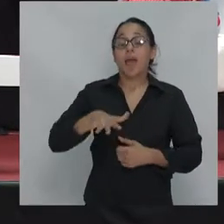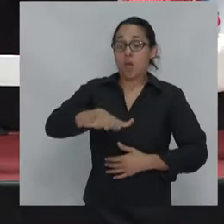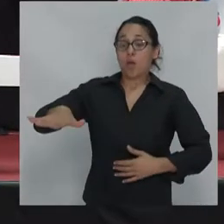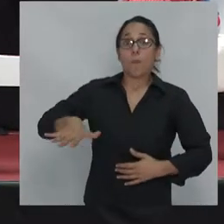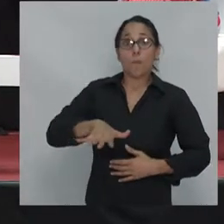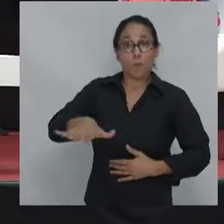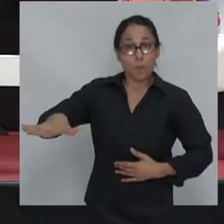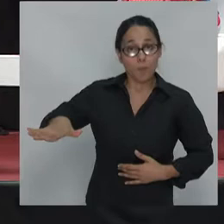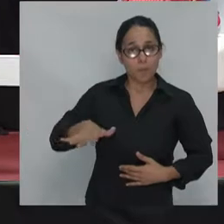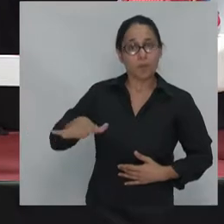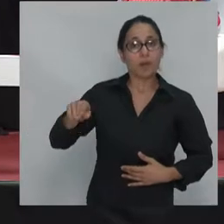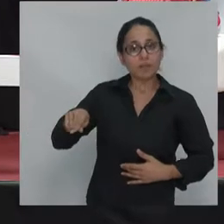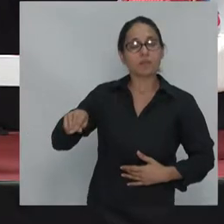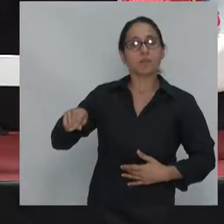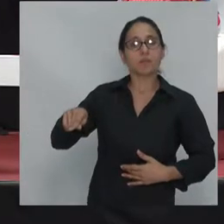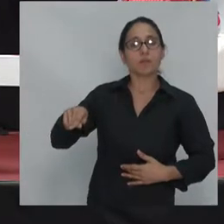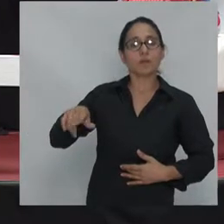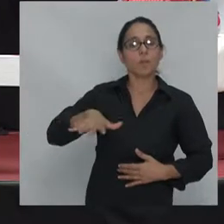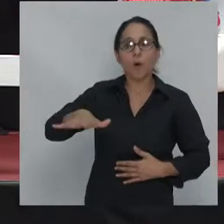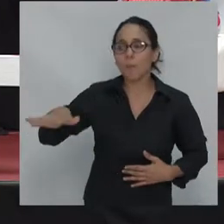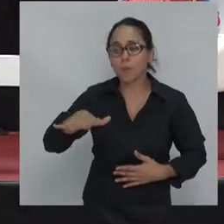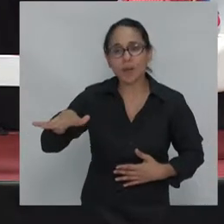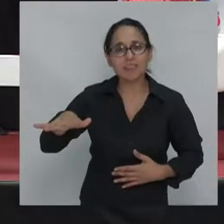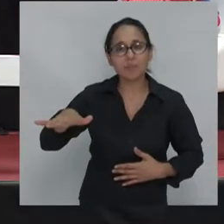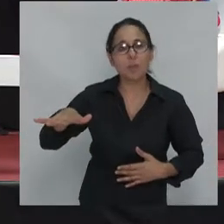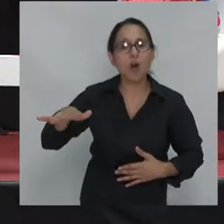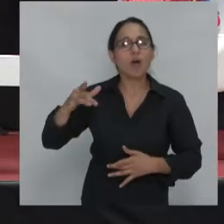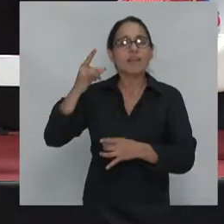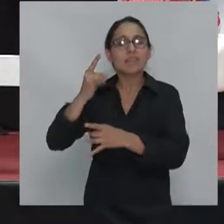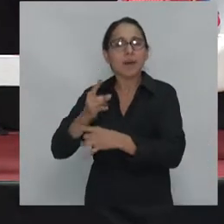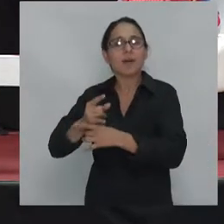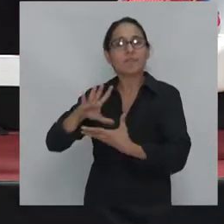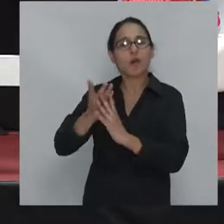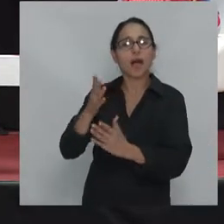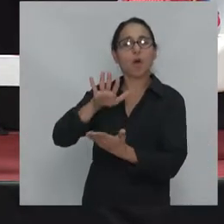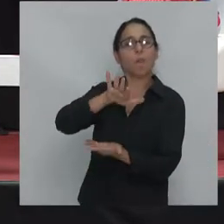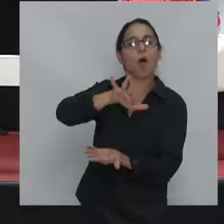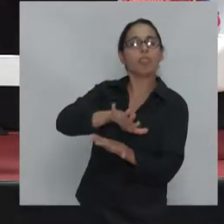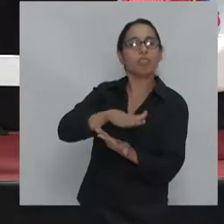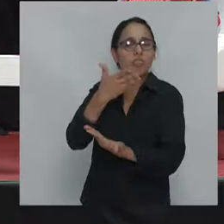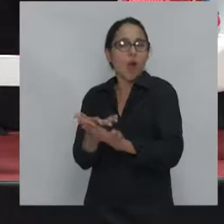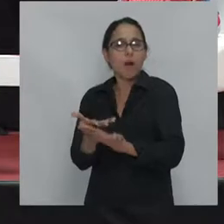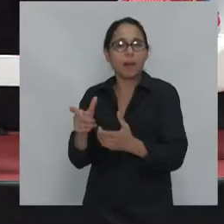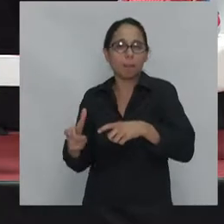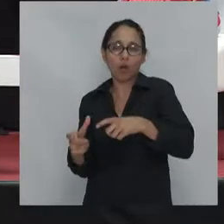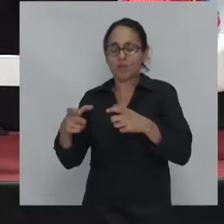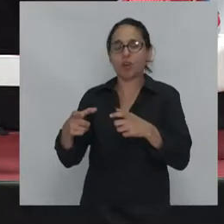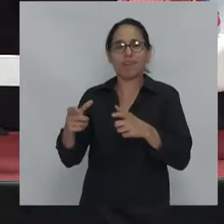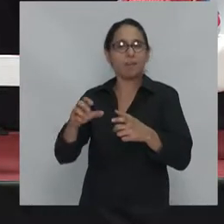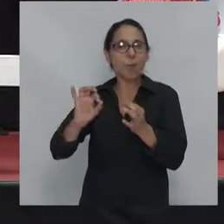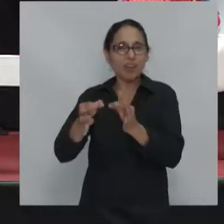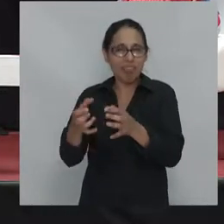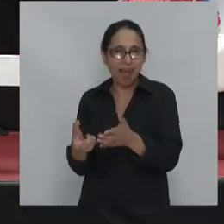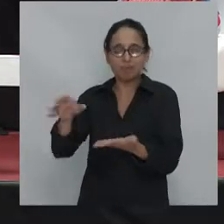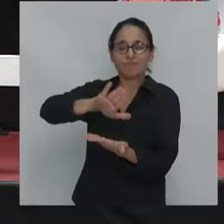dos cargas, es como la misma moneda antidemocrática, pero tiene dos cargas. Ahí está el populismo de derecha y el populismo de